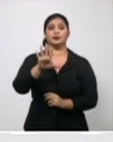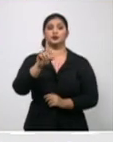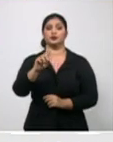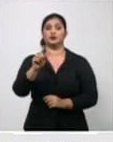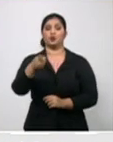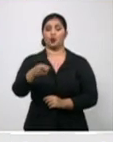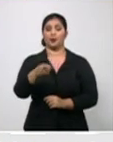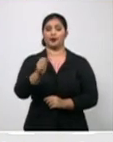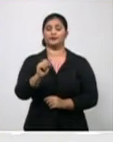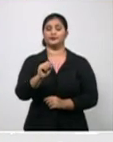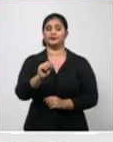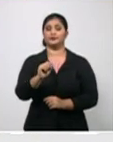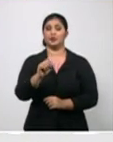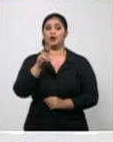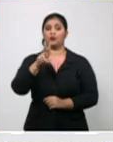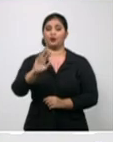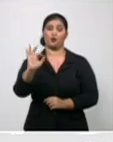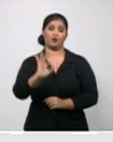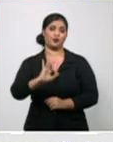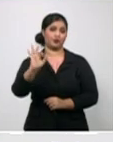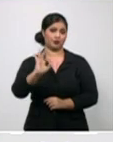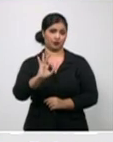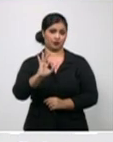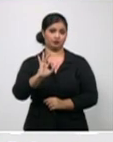,2%.